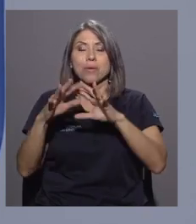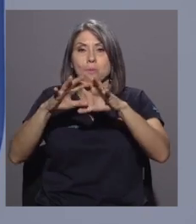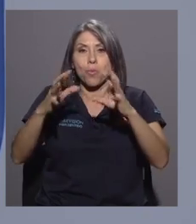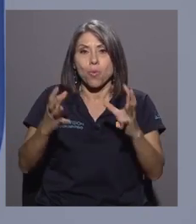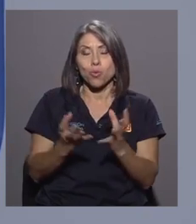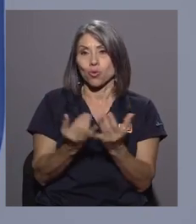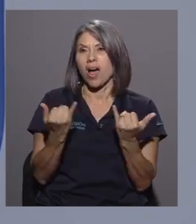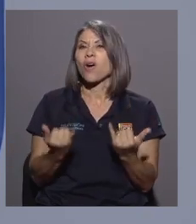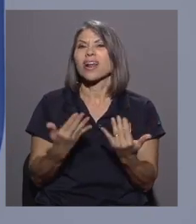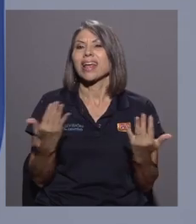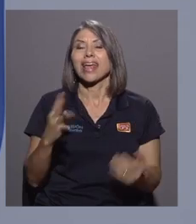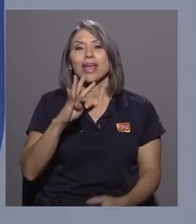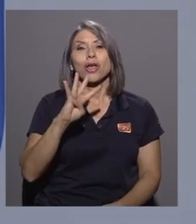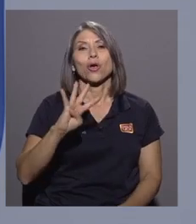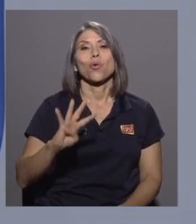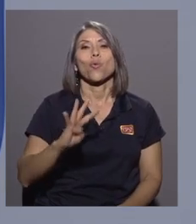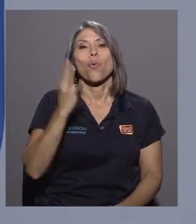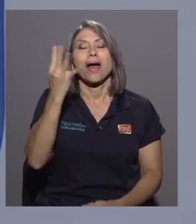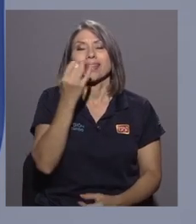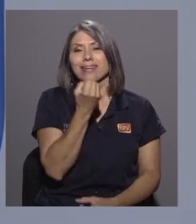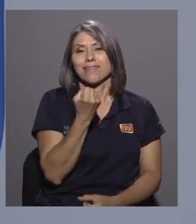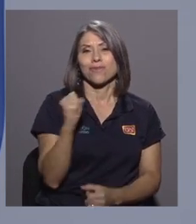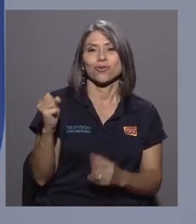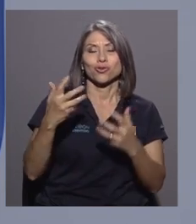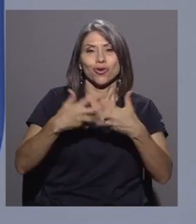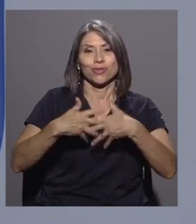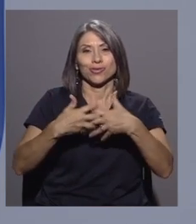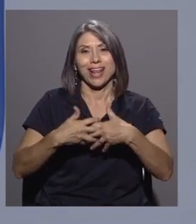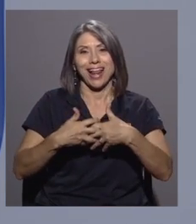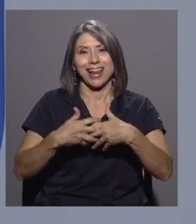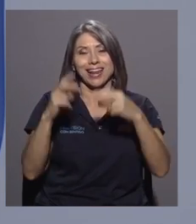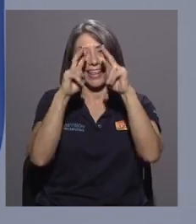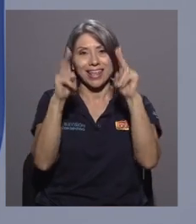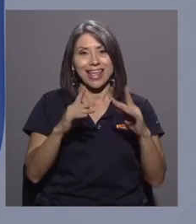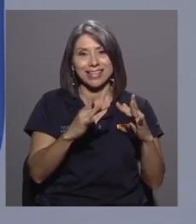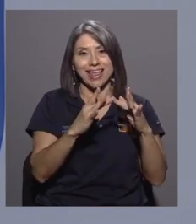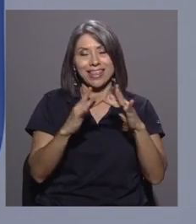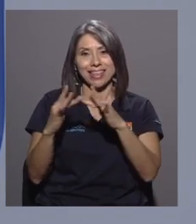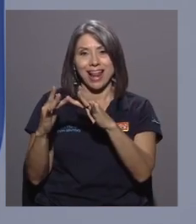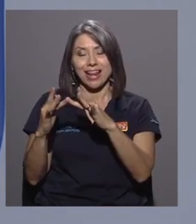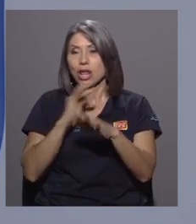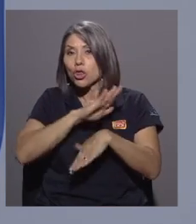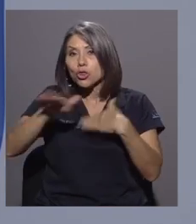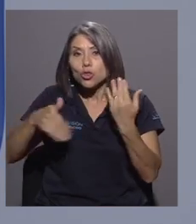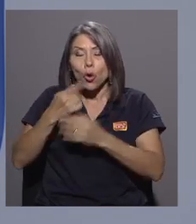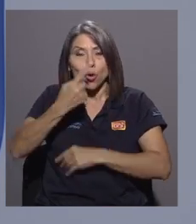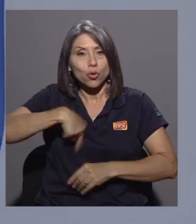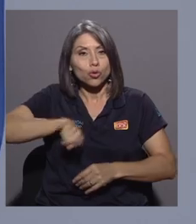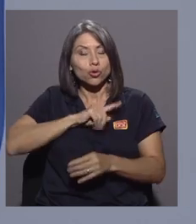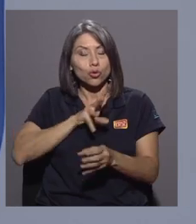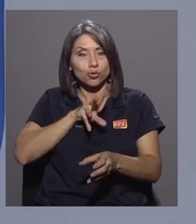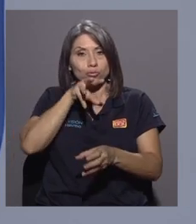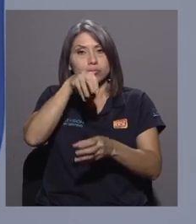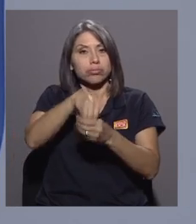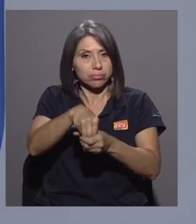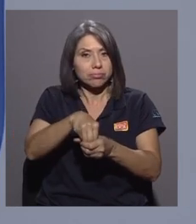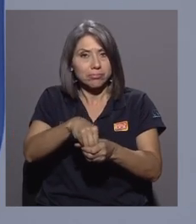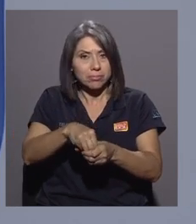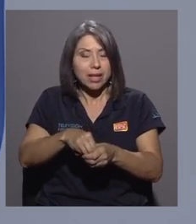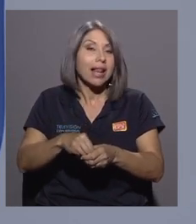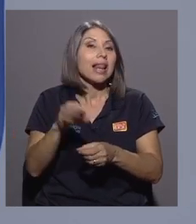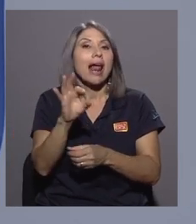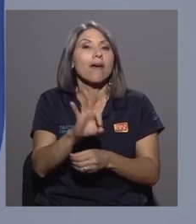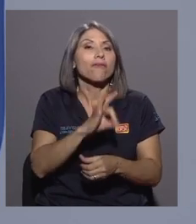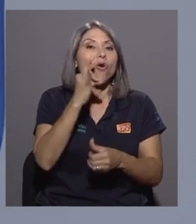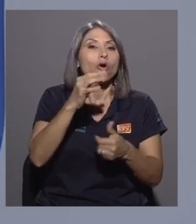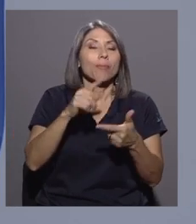revolución industrial, que llaman muchas veces, que es la revolución digital. Todos somos parte de esto y la forma, la velocidad y la manera en